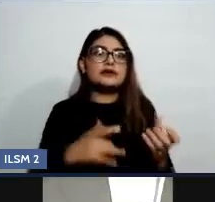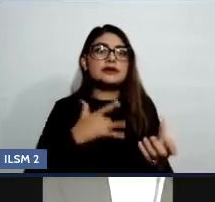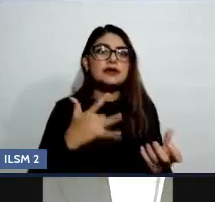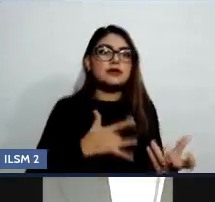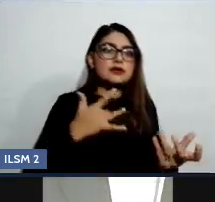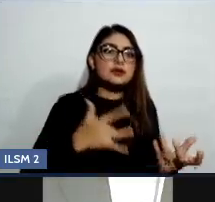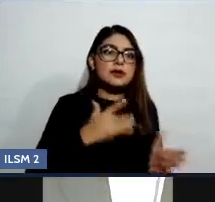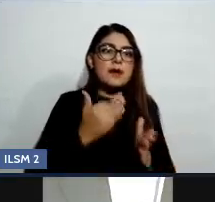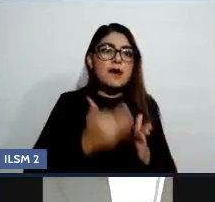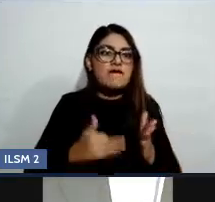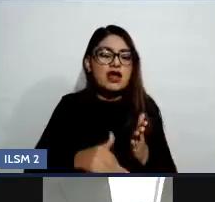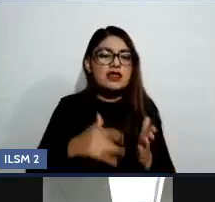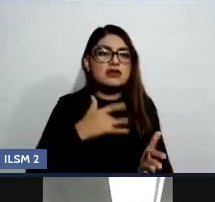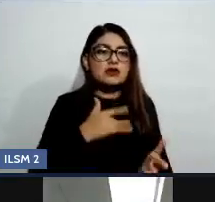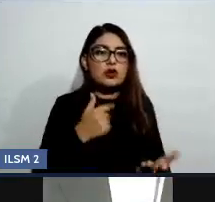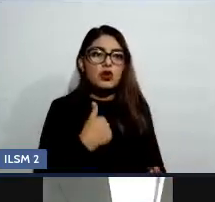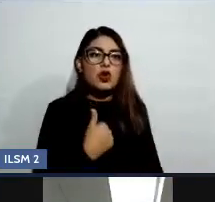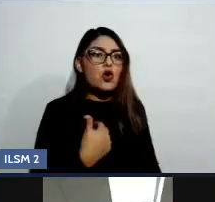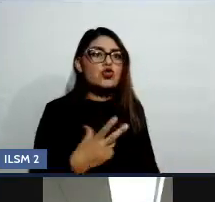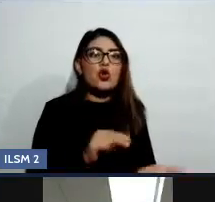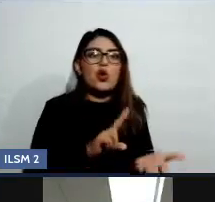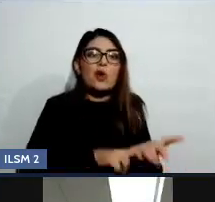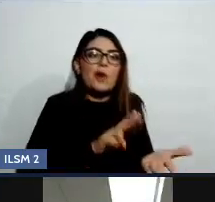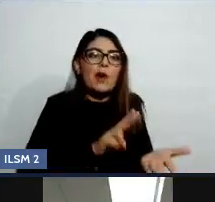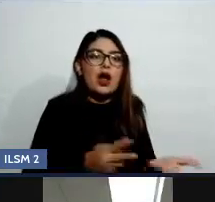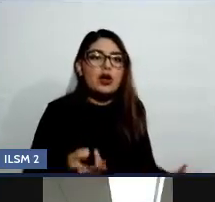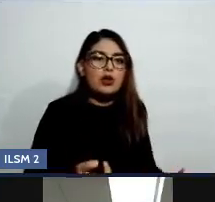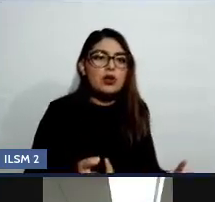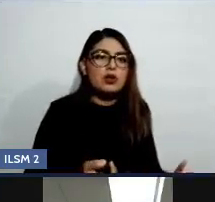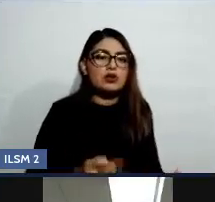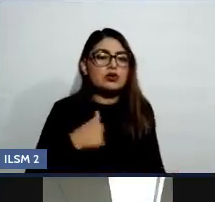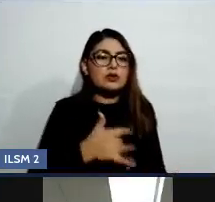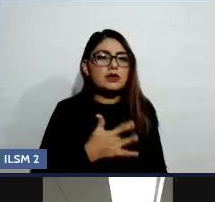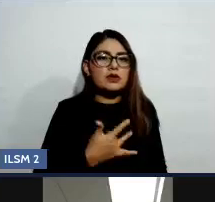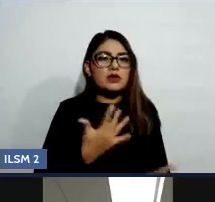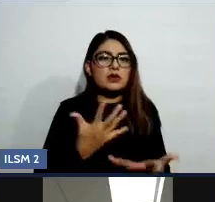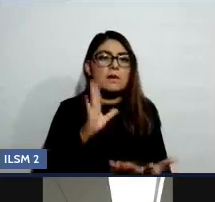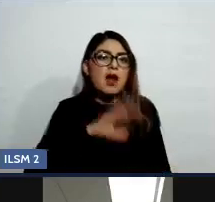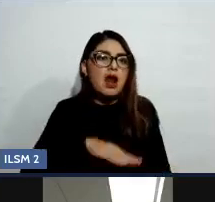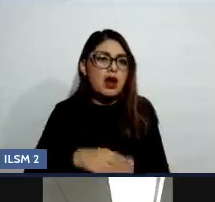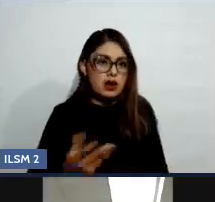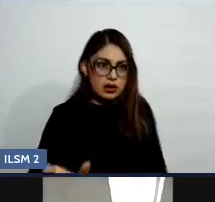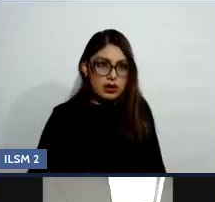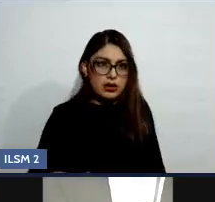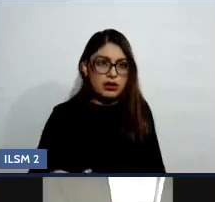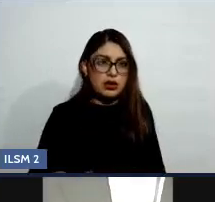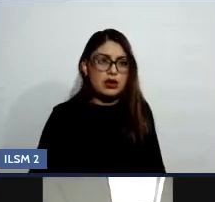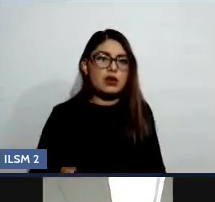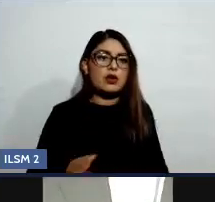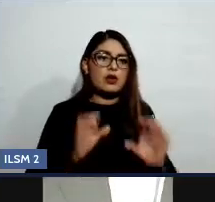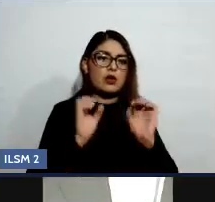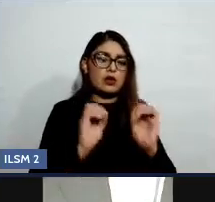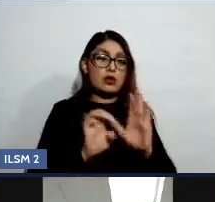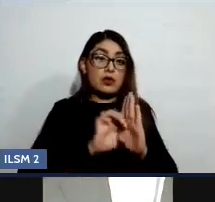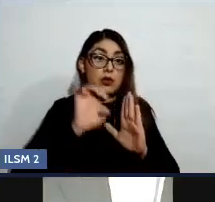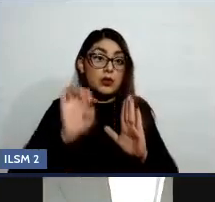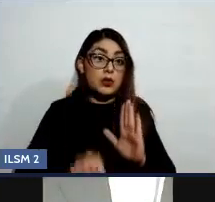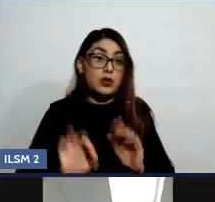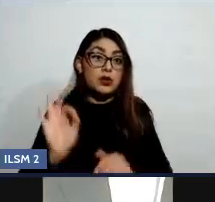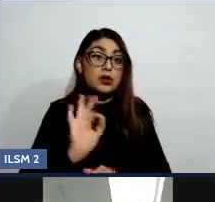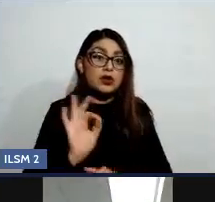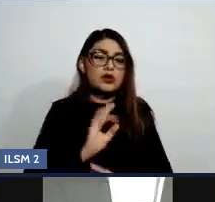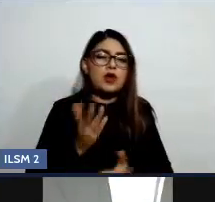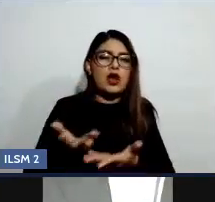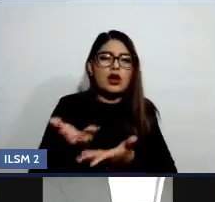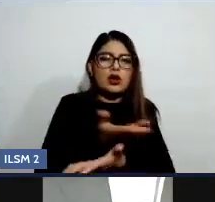valioso y me siento fatal. O si en una relación esa persona me deja,